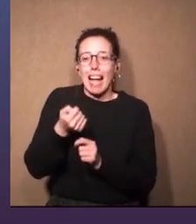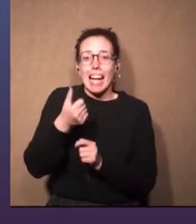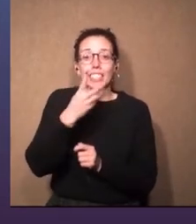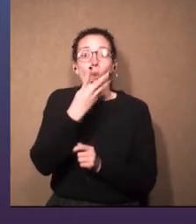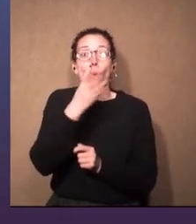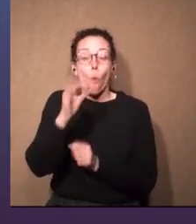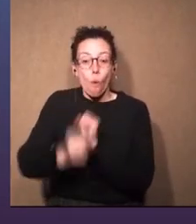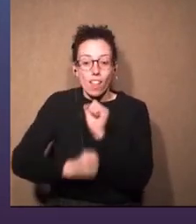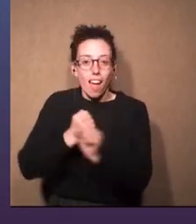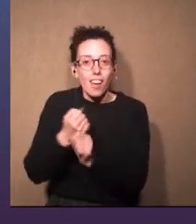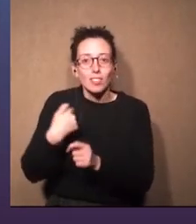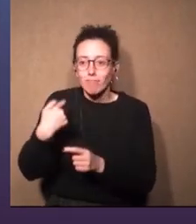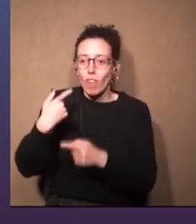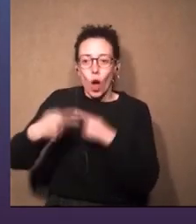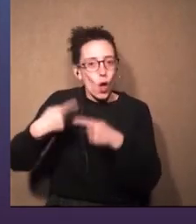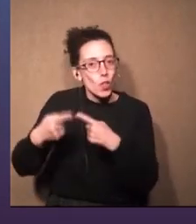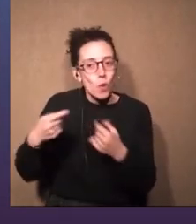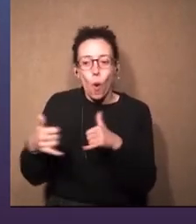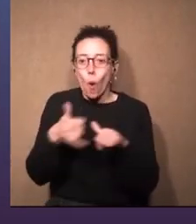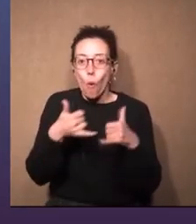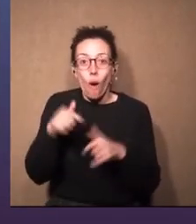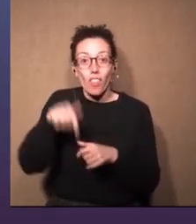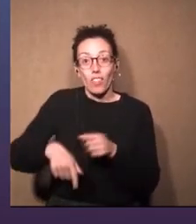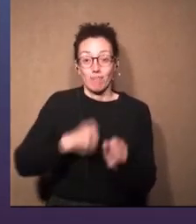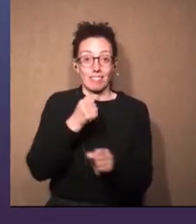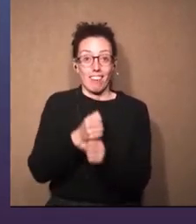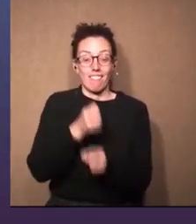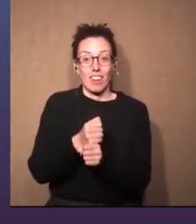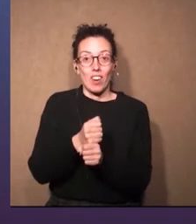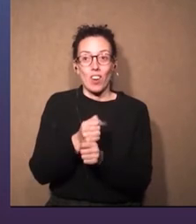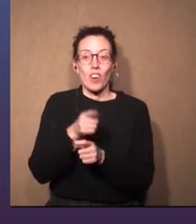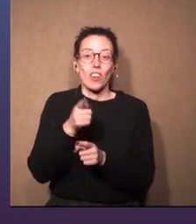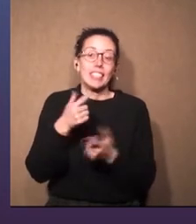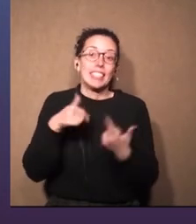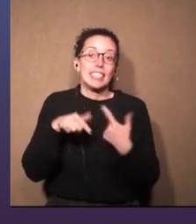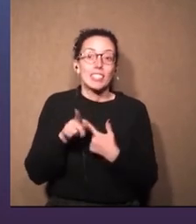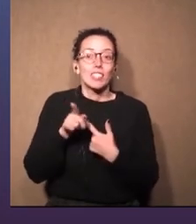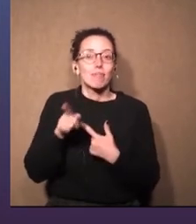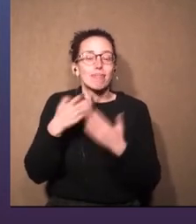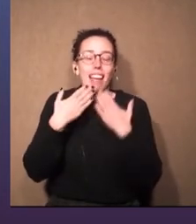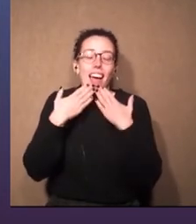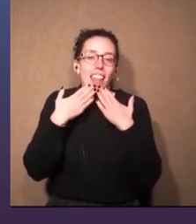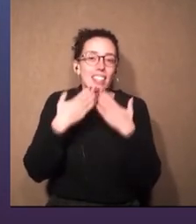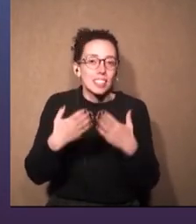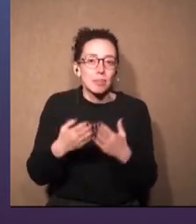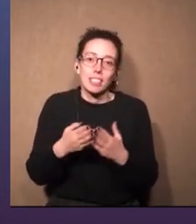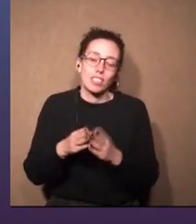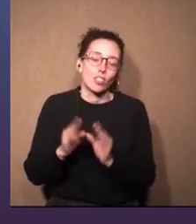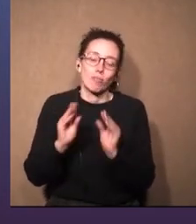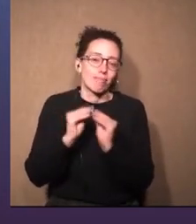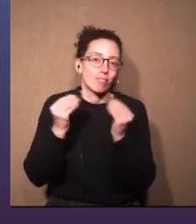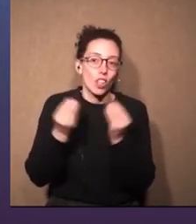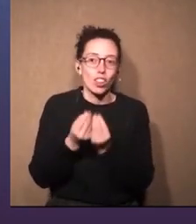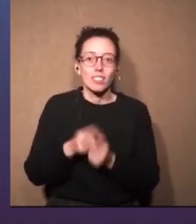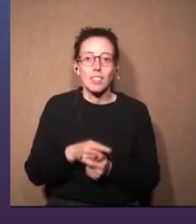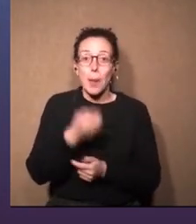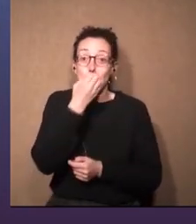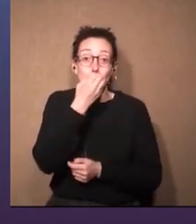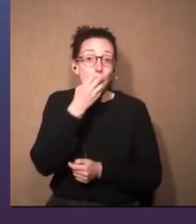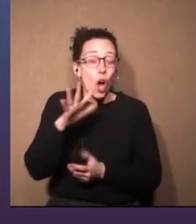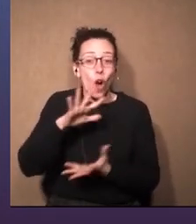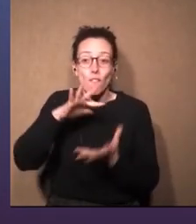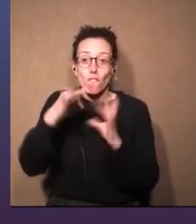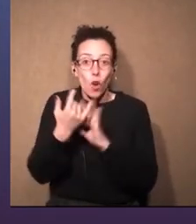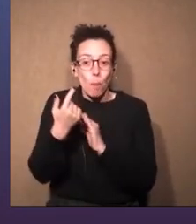sea, tengo casi 40 años y sigo jugando en el trabajo. Así que agradecimiento total. El